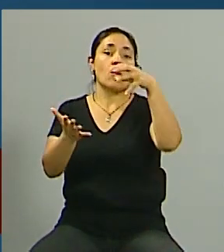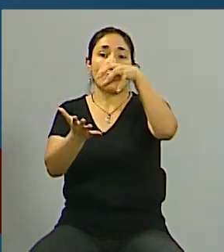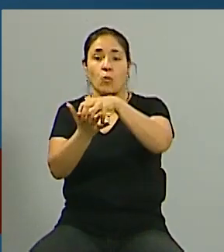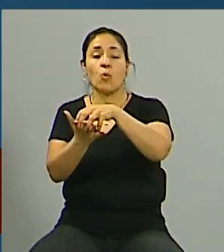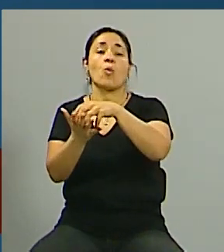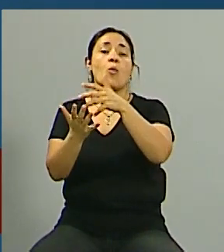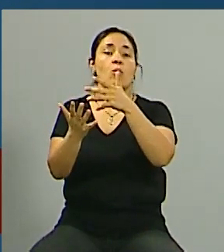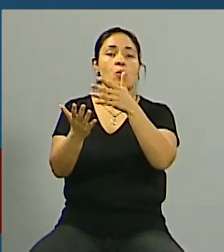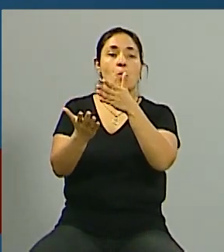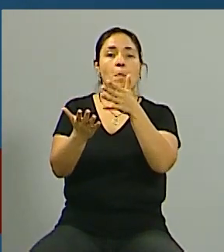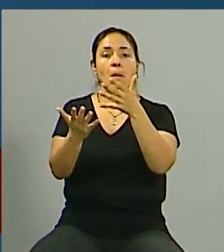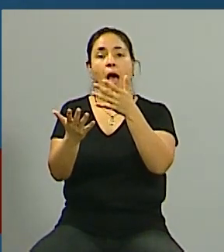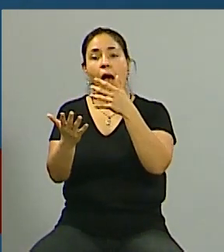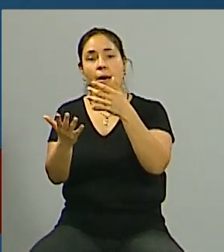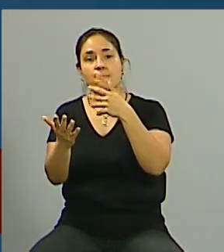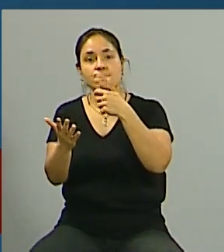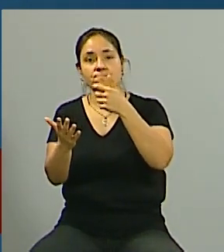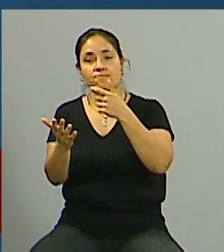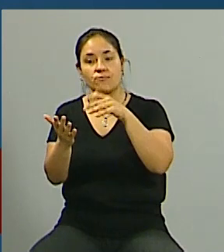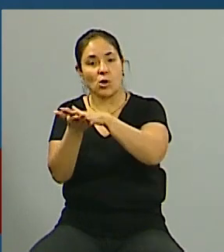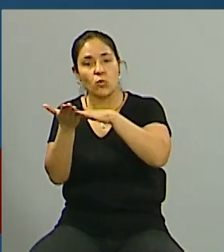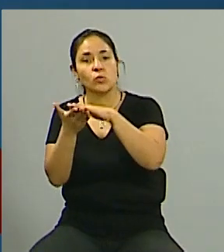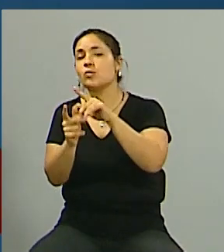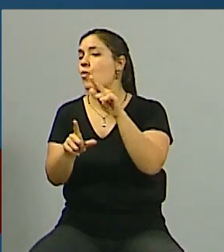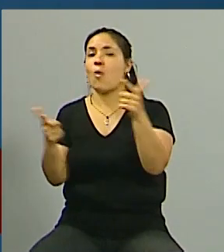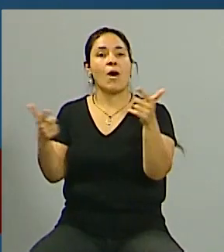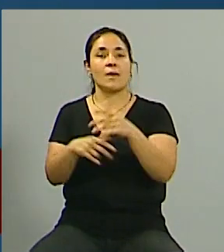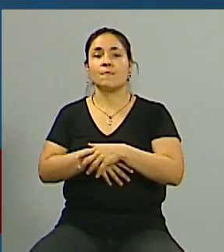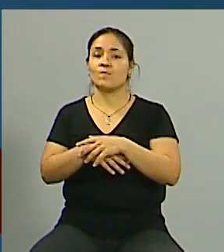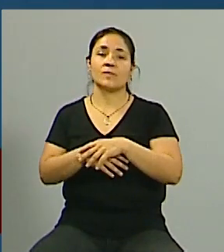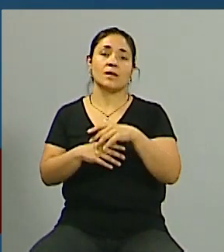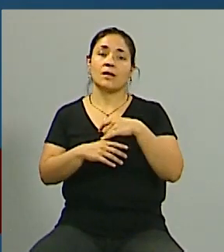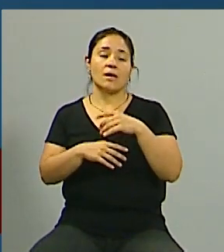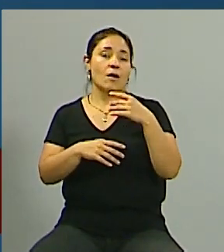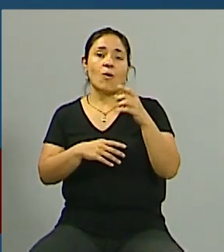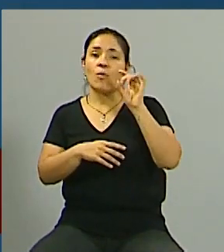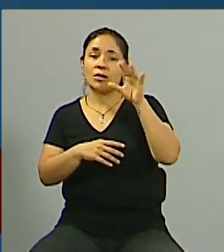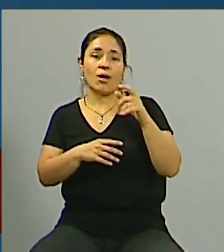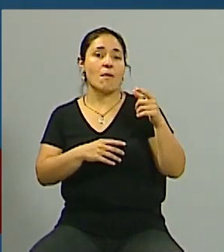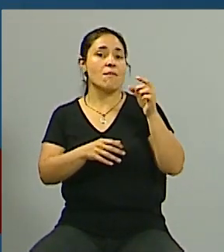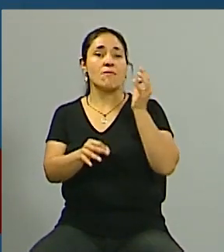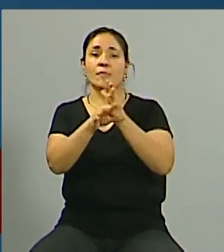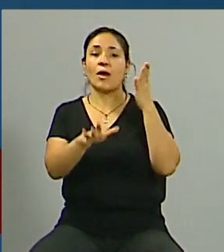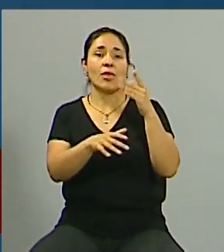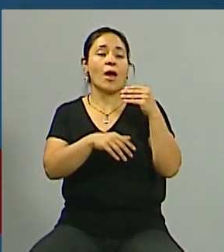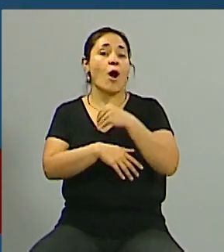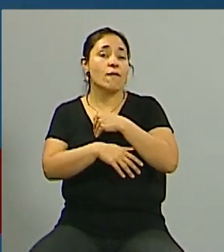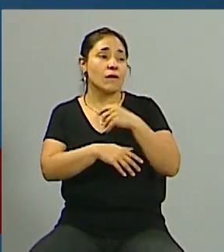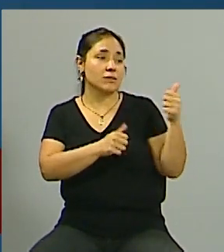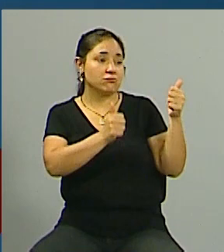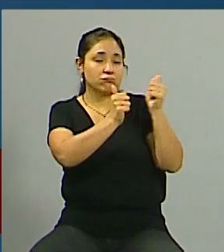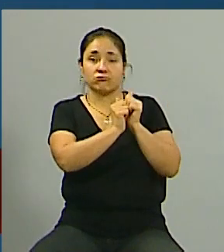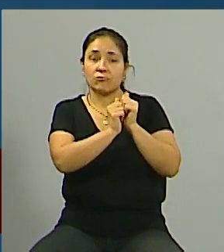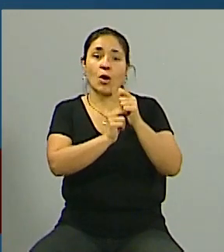intermedio así que nos tenemos que ir cada uno con nuestro profesional de confianza y acudir a la sede judicial